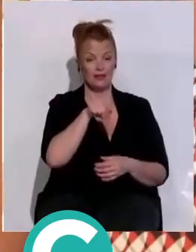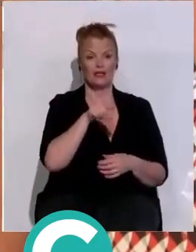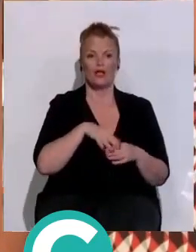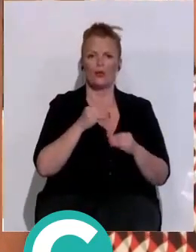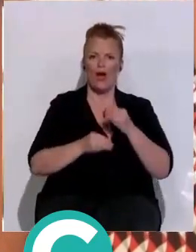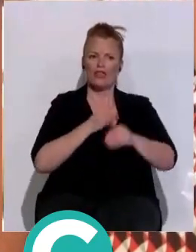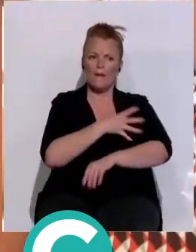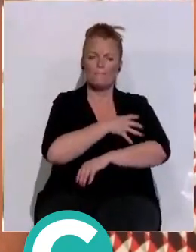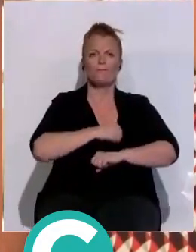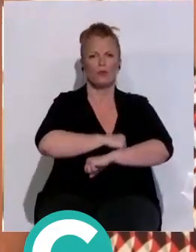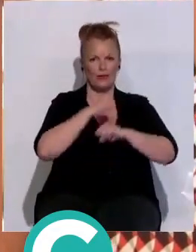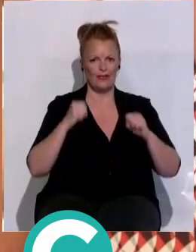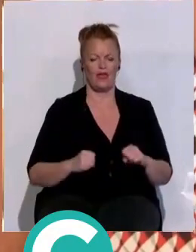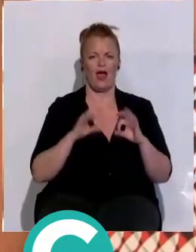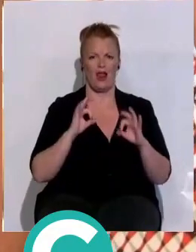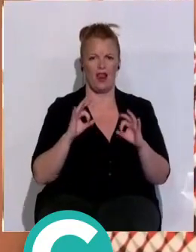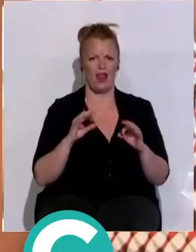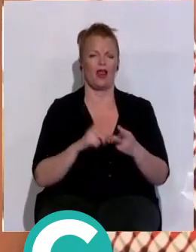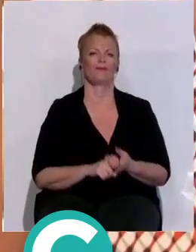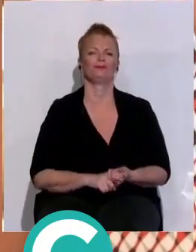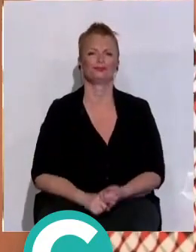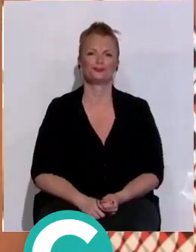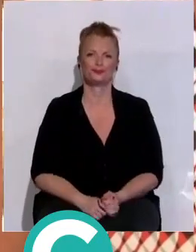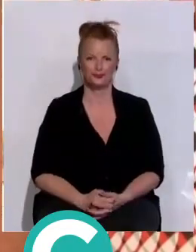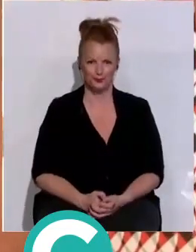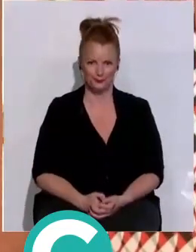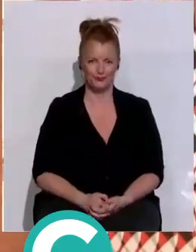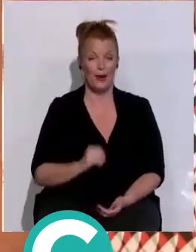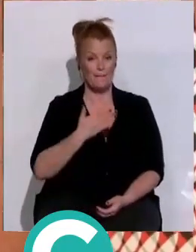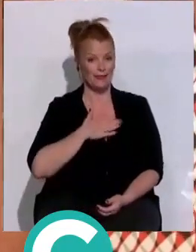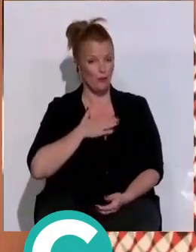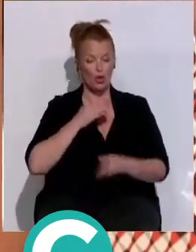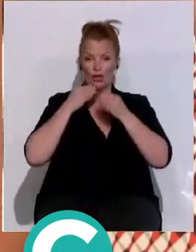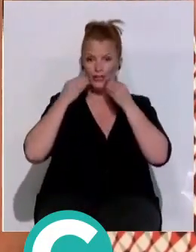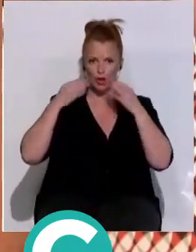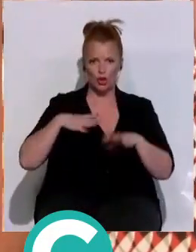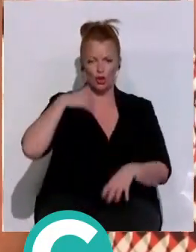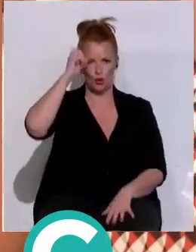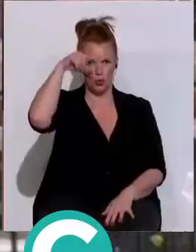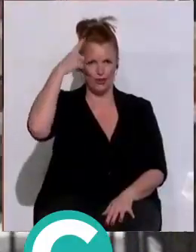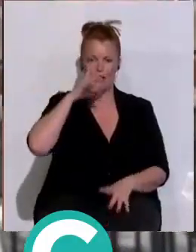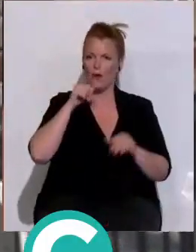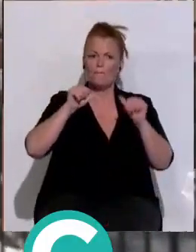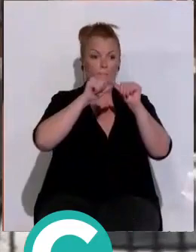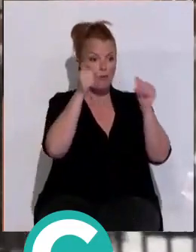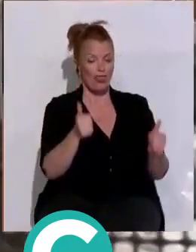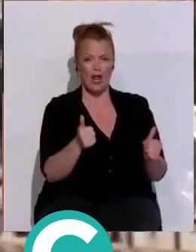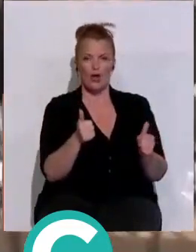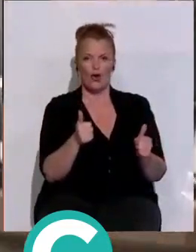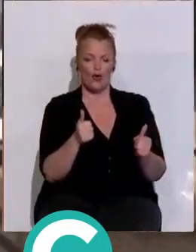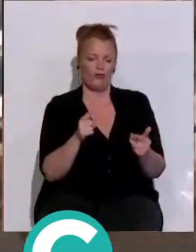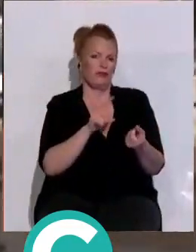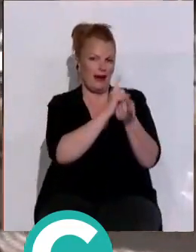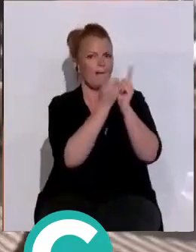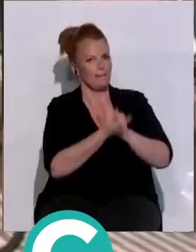de otros países, te manden gente, allá se cree una red de turismo sostenible. La candidata ha insistido en la